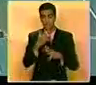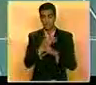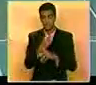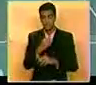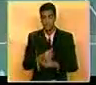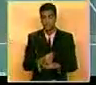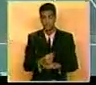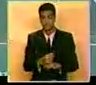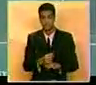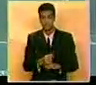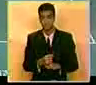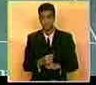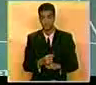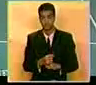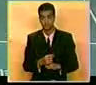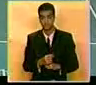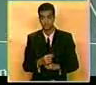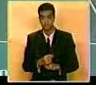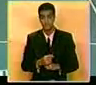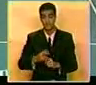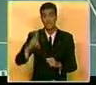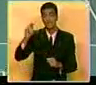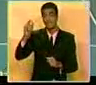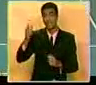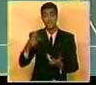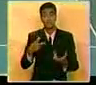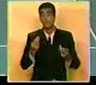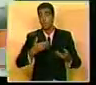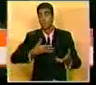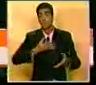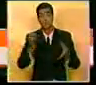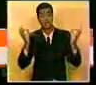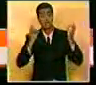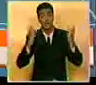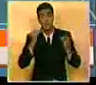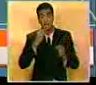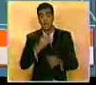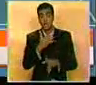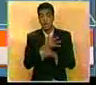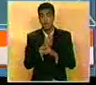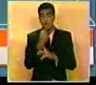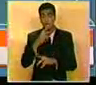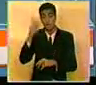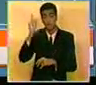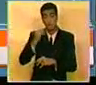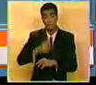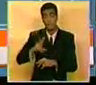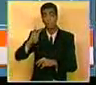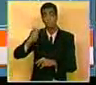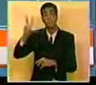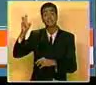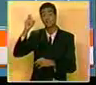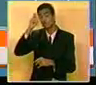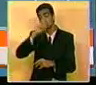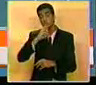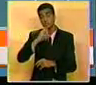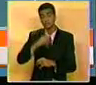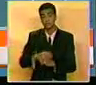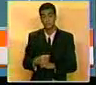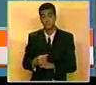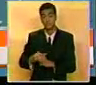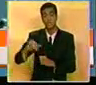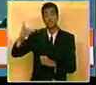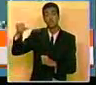ronda semifinal del abierto australiano. Nadal no pudo, con esta joven sensación de tan solo 22 años de edad,